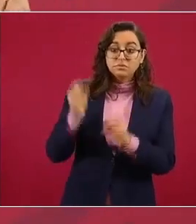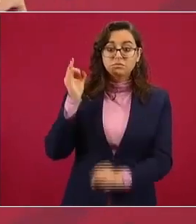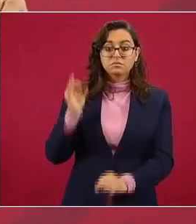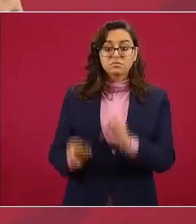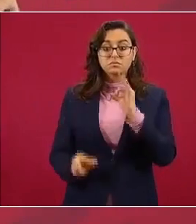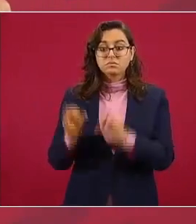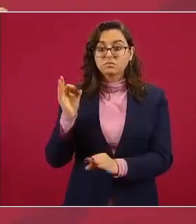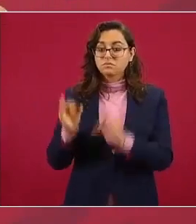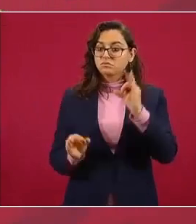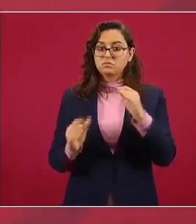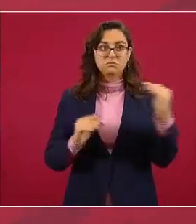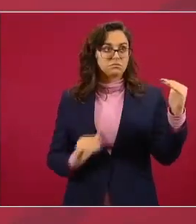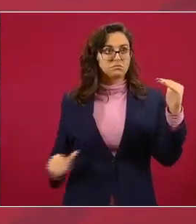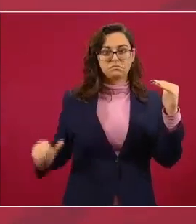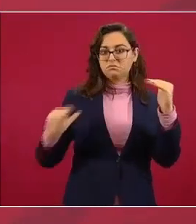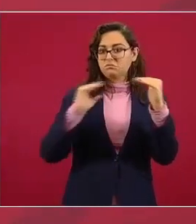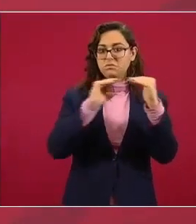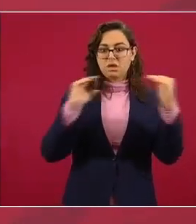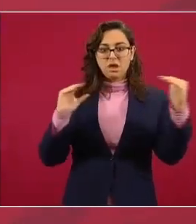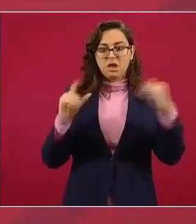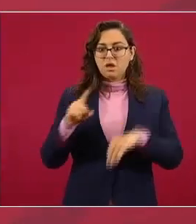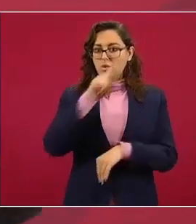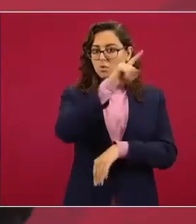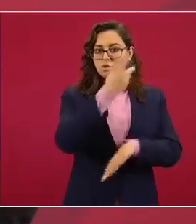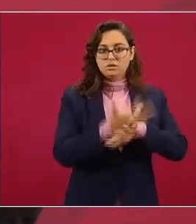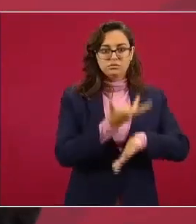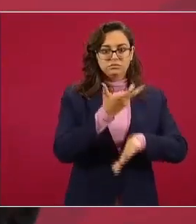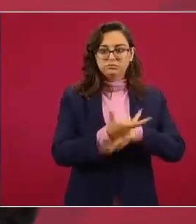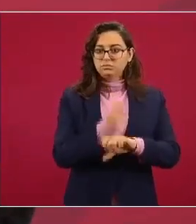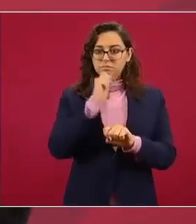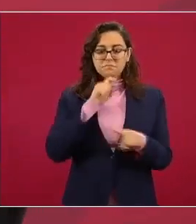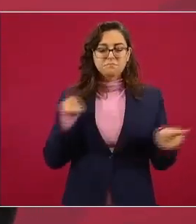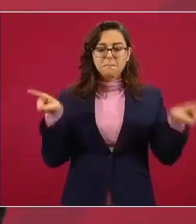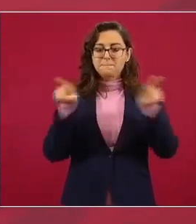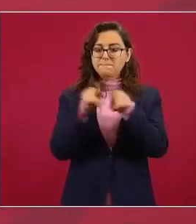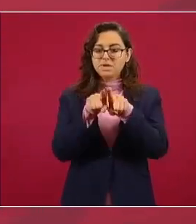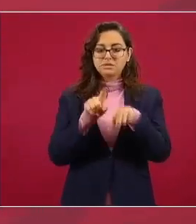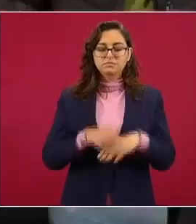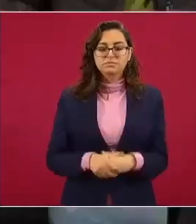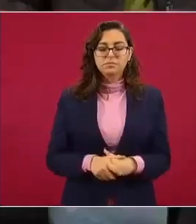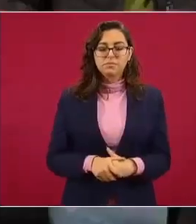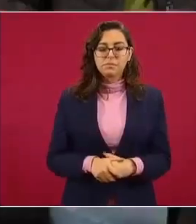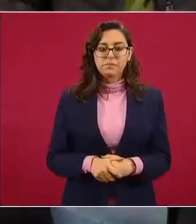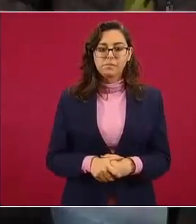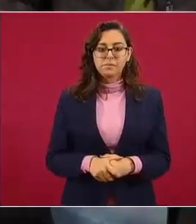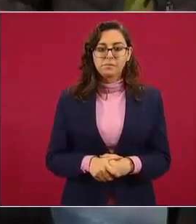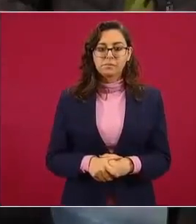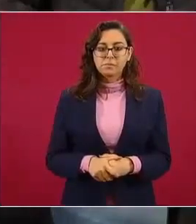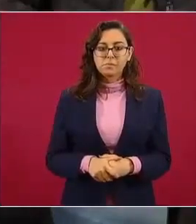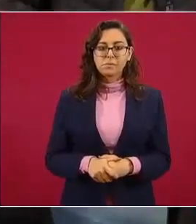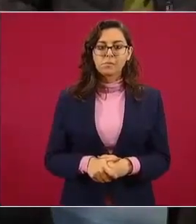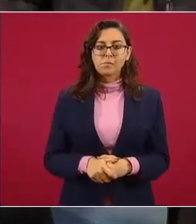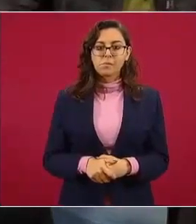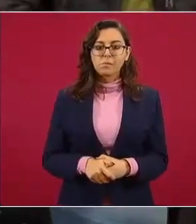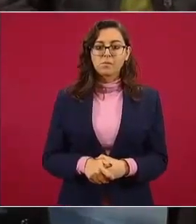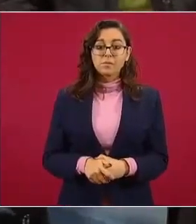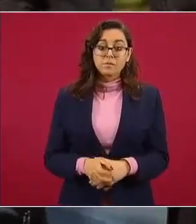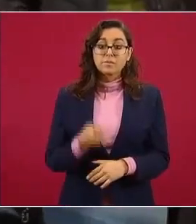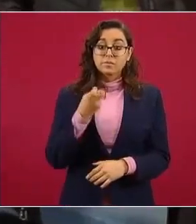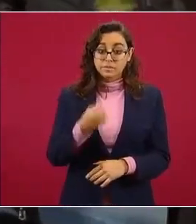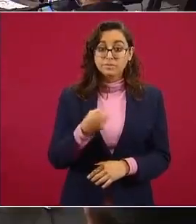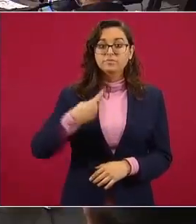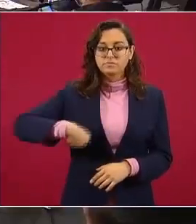tiene el mismo rango y la misma credibilidad que tiene el de Estados Unidos es lo que está diciendo aquí por supuesto que eso lo reconocemos mucho